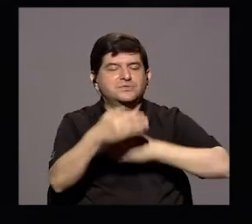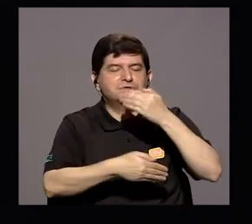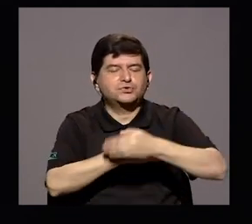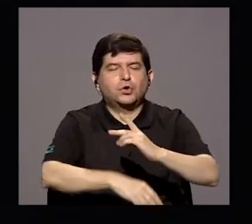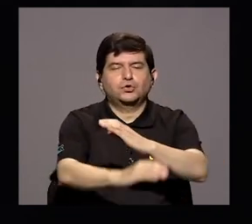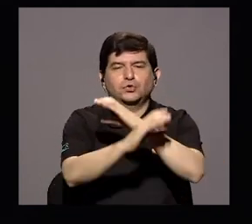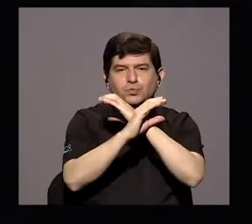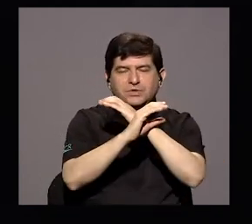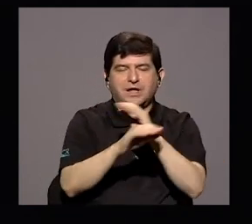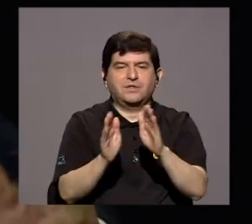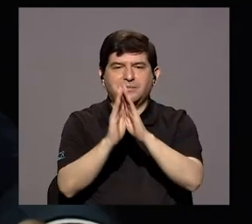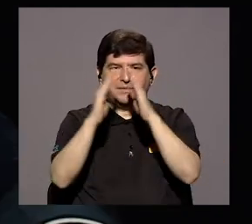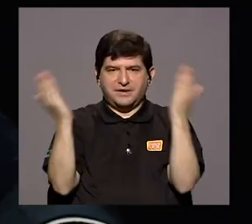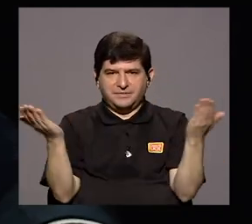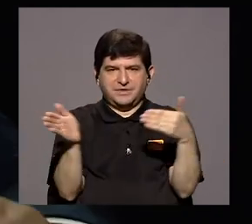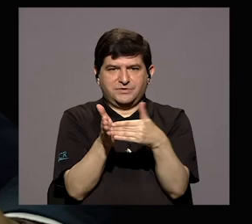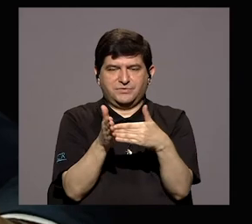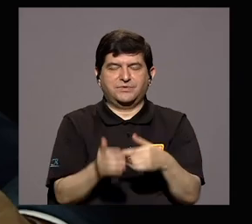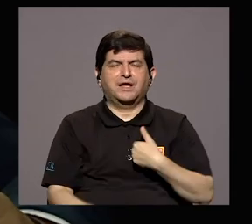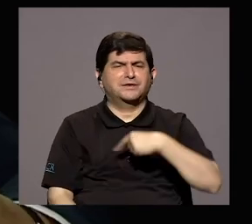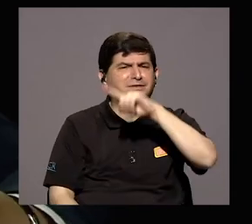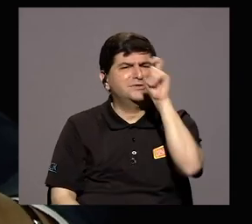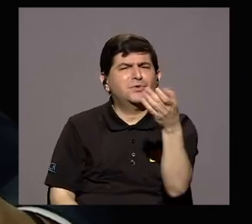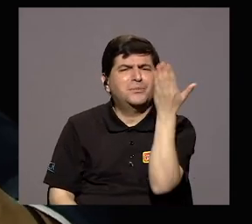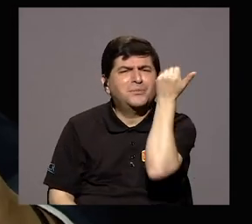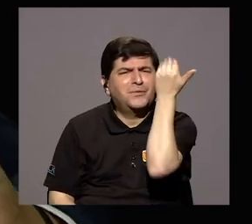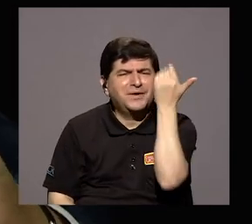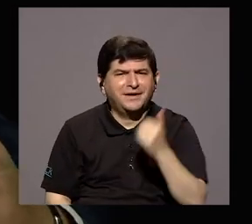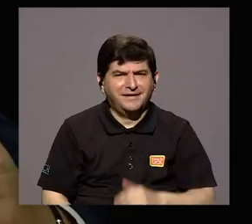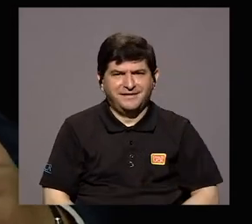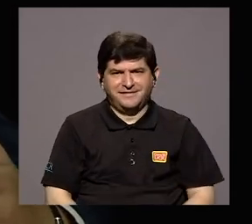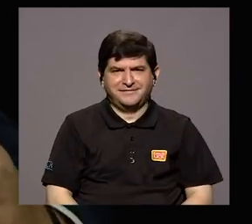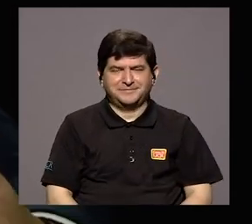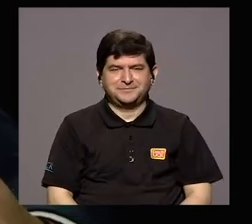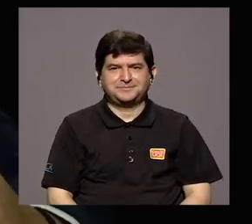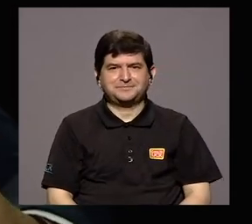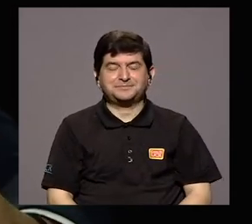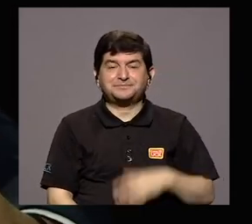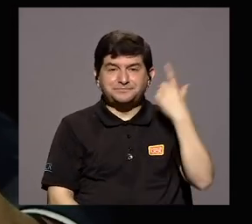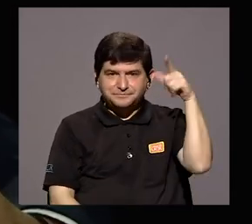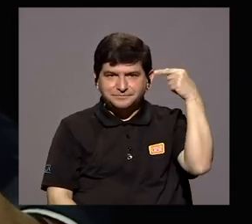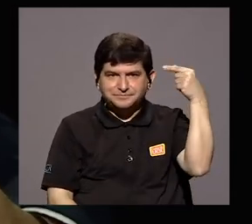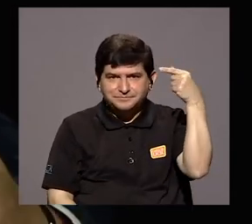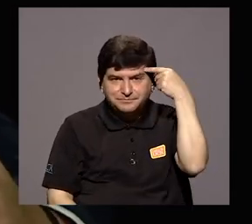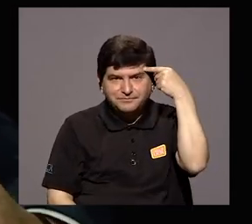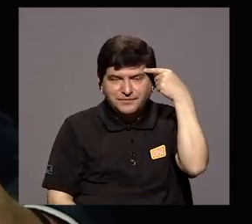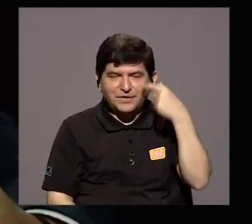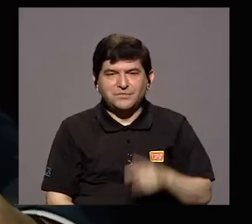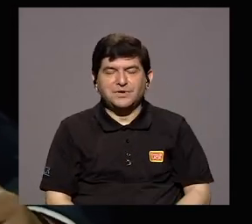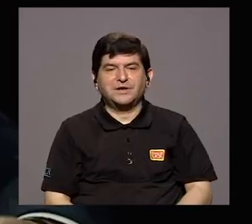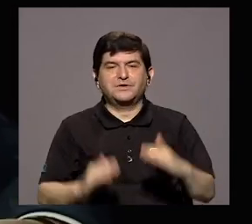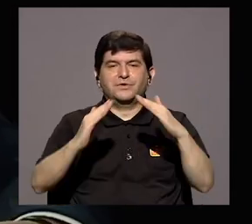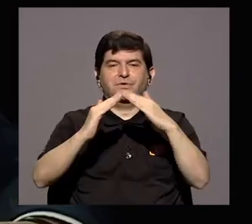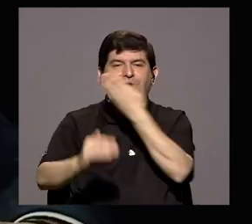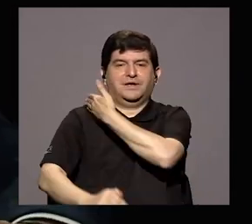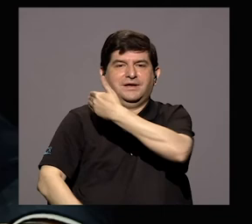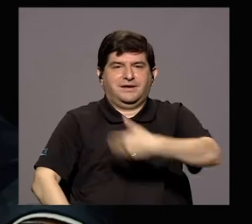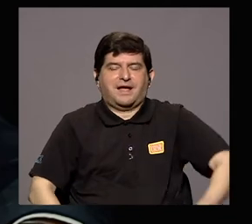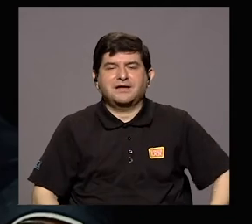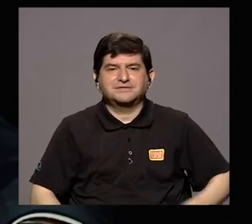digamos, de aperturas y demás. ¿Sabes por qué le pregunto eso? Porque el gobierno y Casa Presidencial